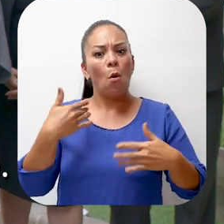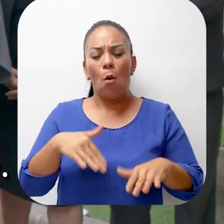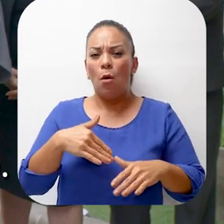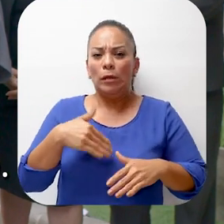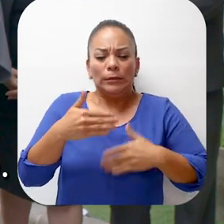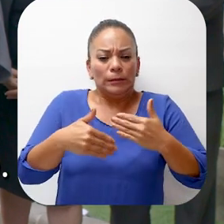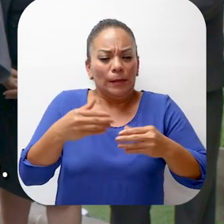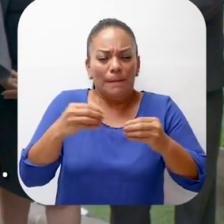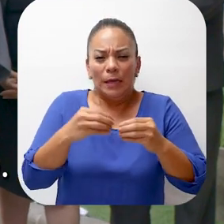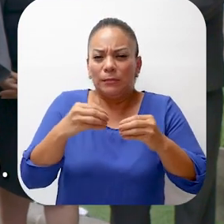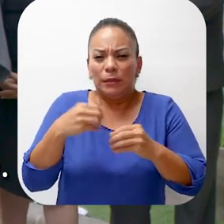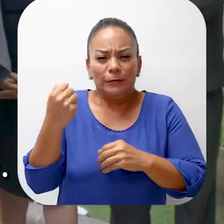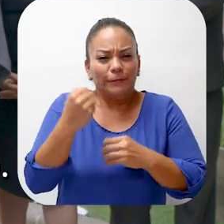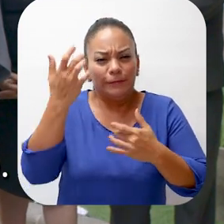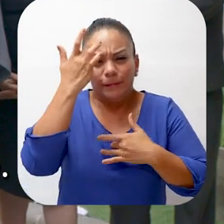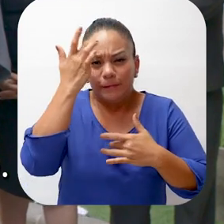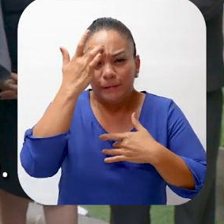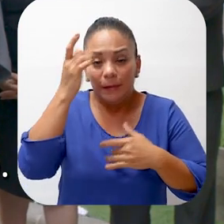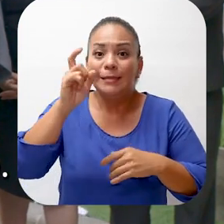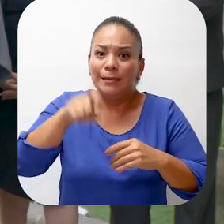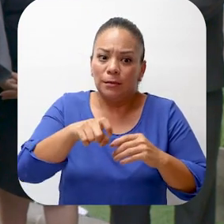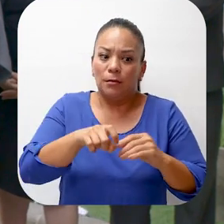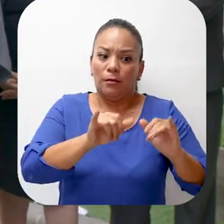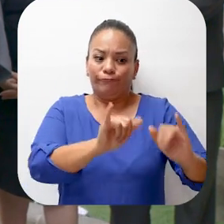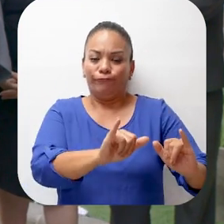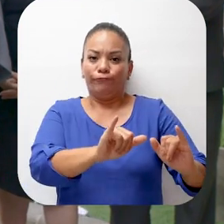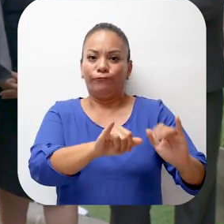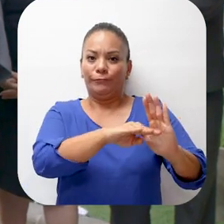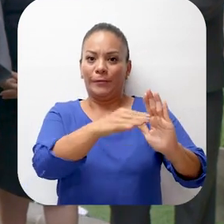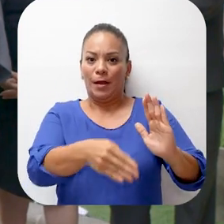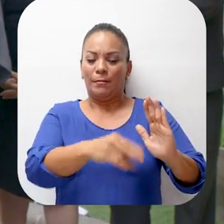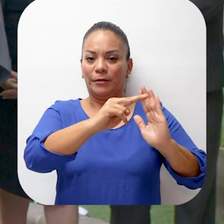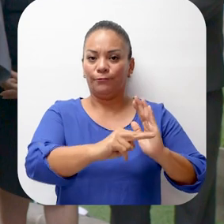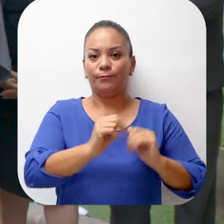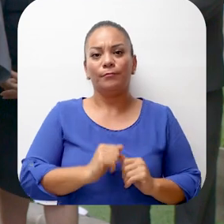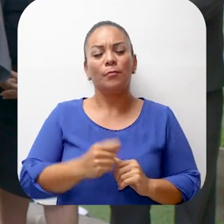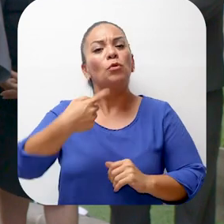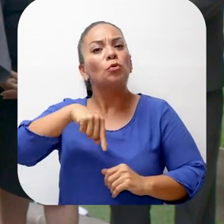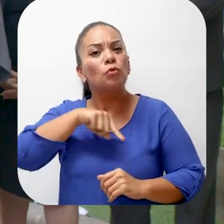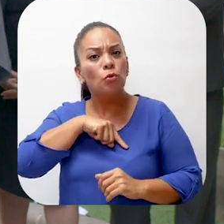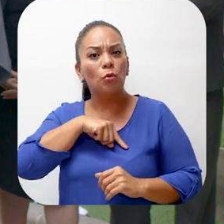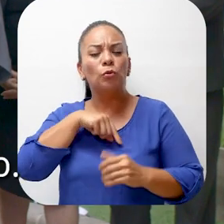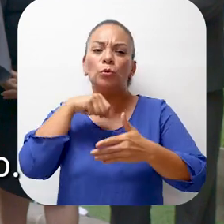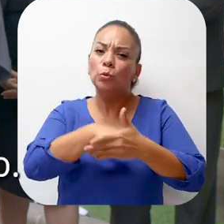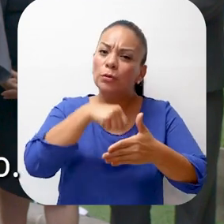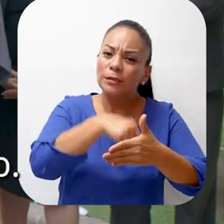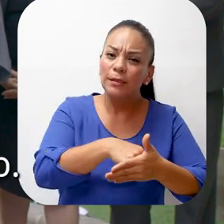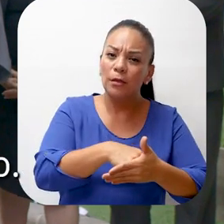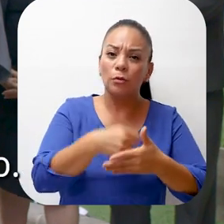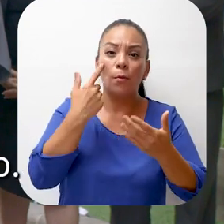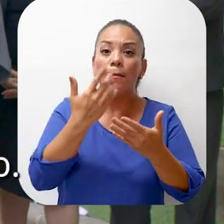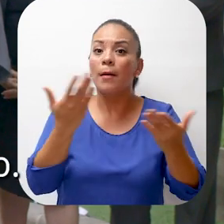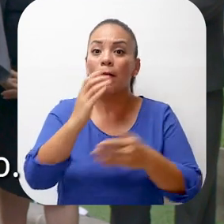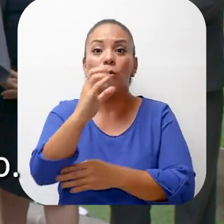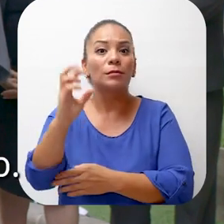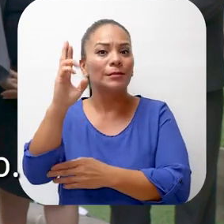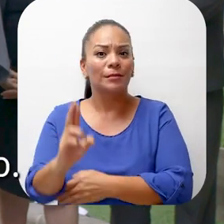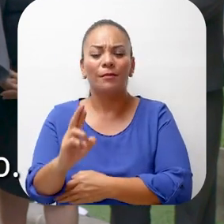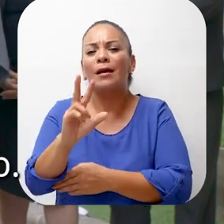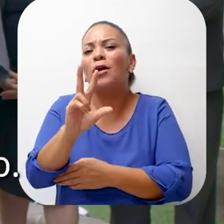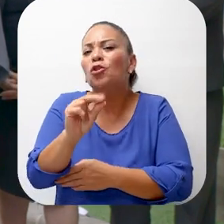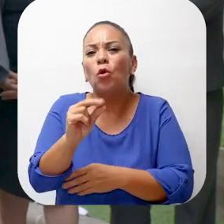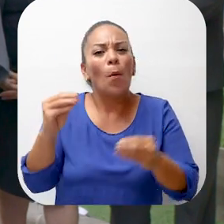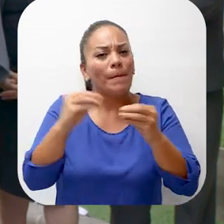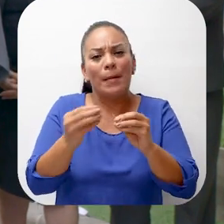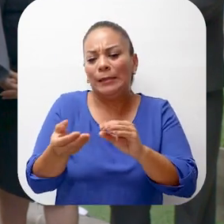grave y requieren de camas de cuidado intensivo. Nosotros estamos dando esta lucha para que Costa Rica no pierda